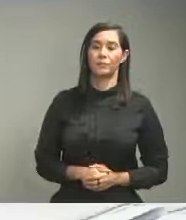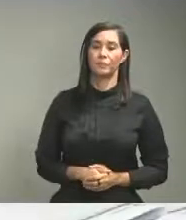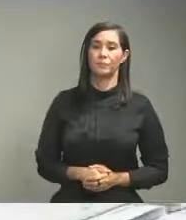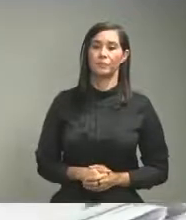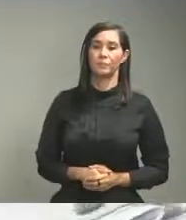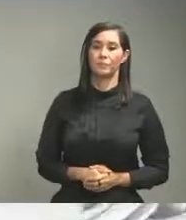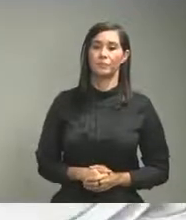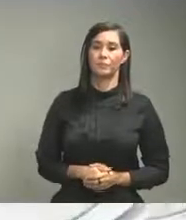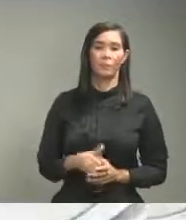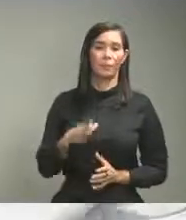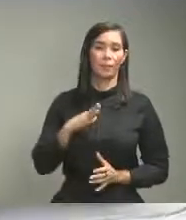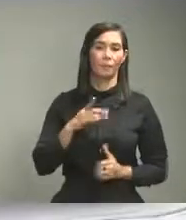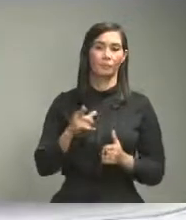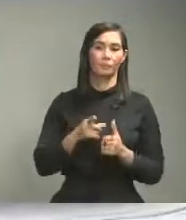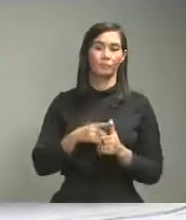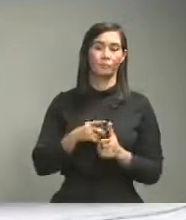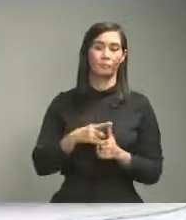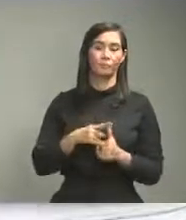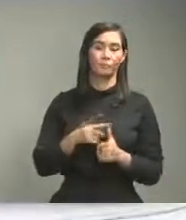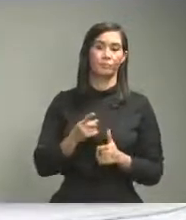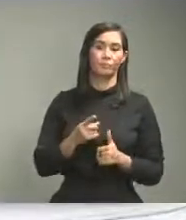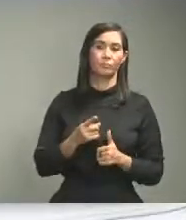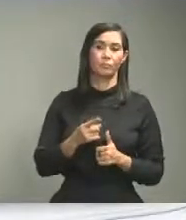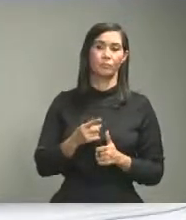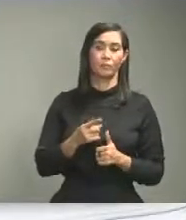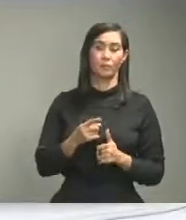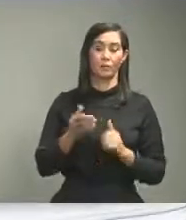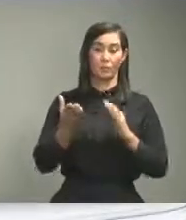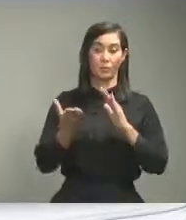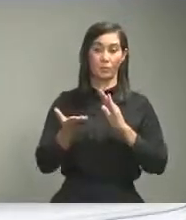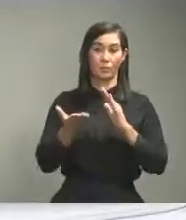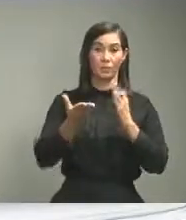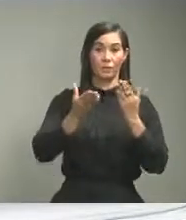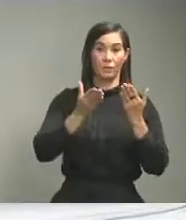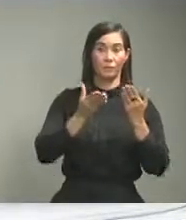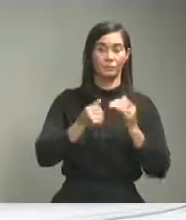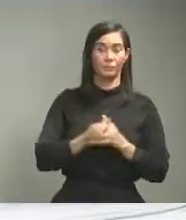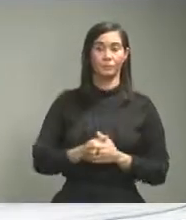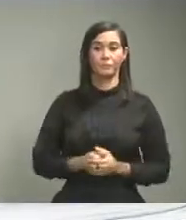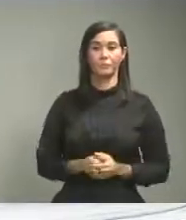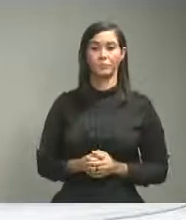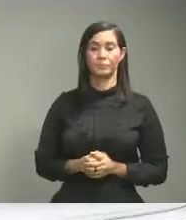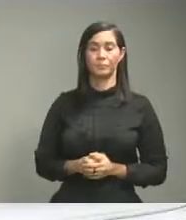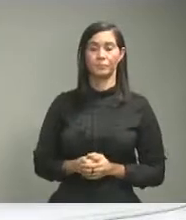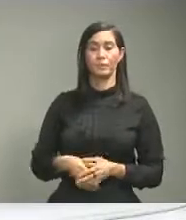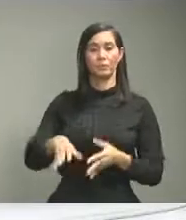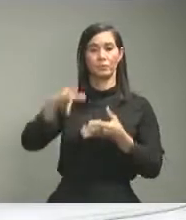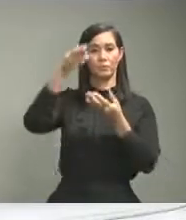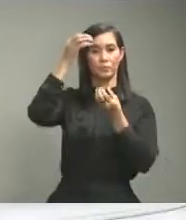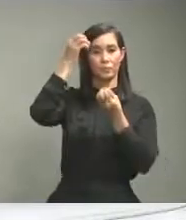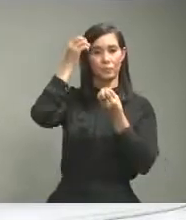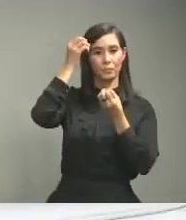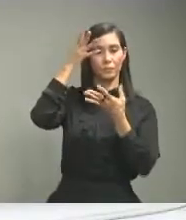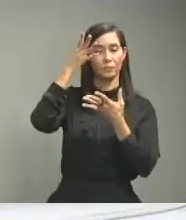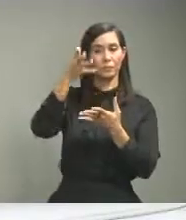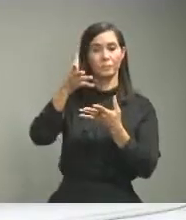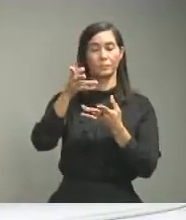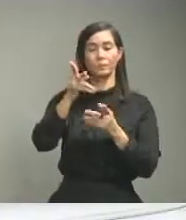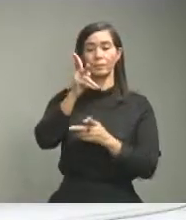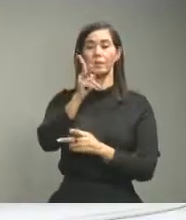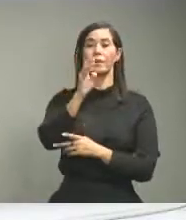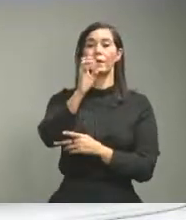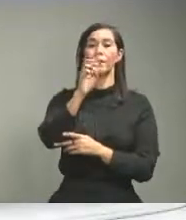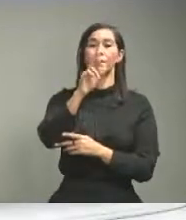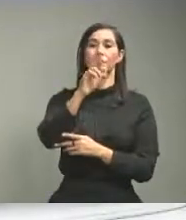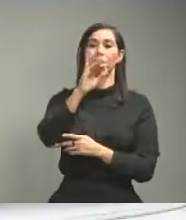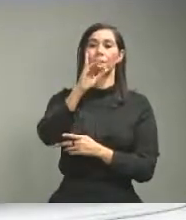bien en primer lugar los fallecidos en este en los boletines ha aparecido en la provincia de Peravia